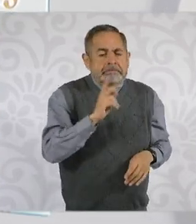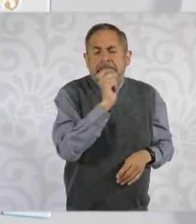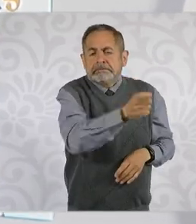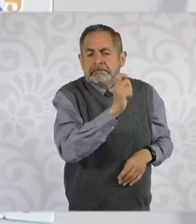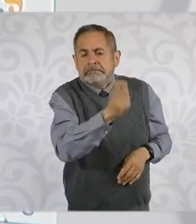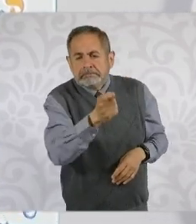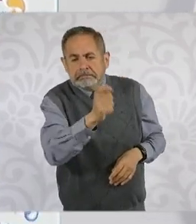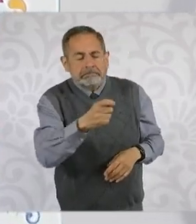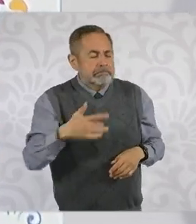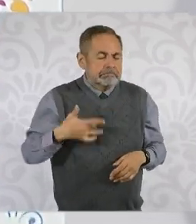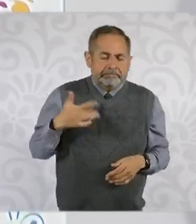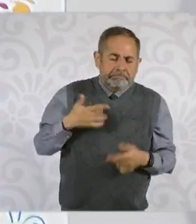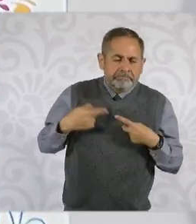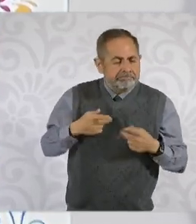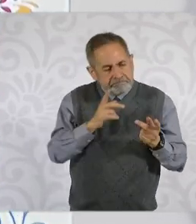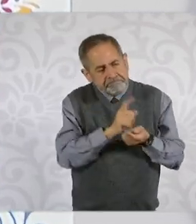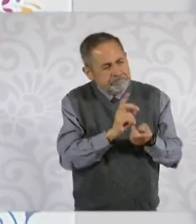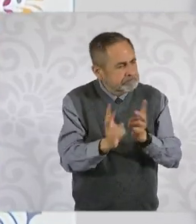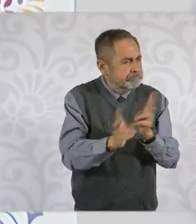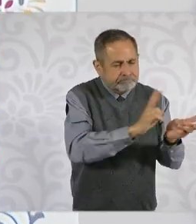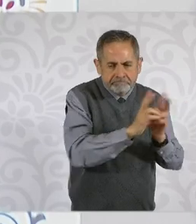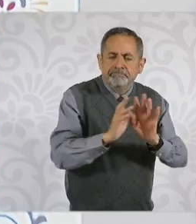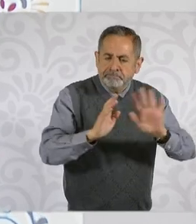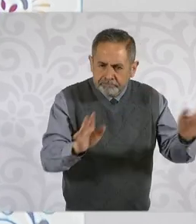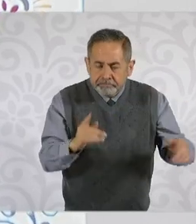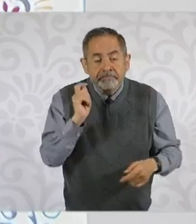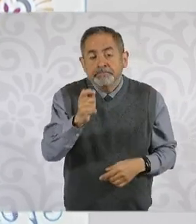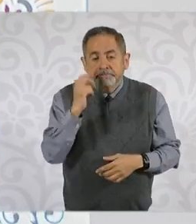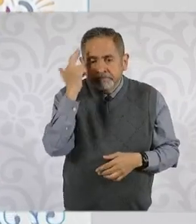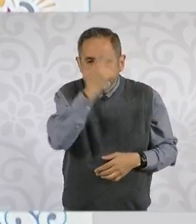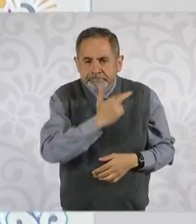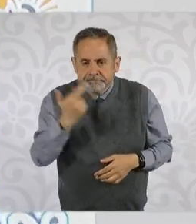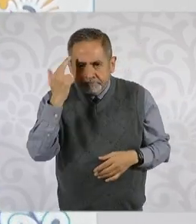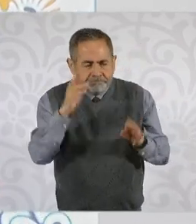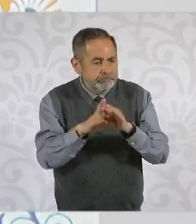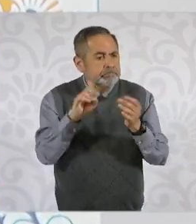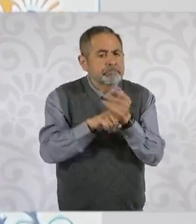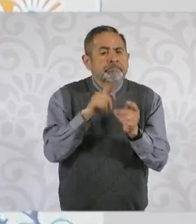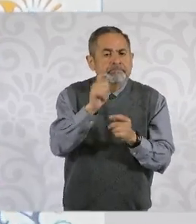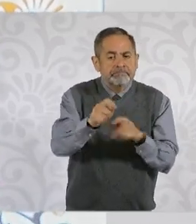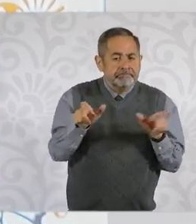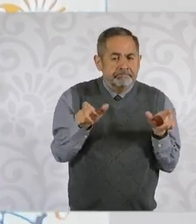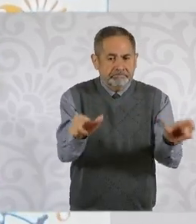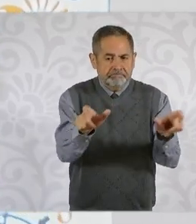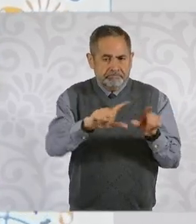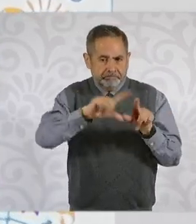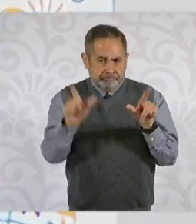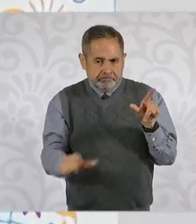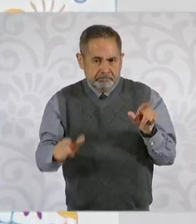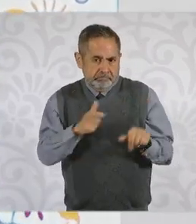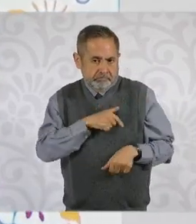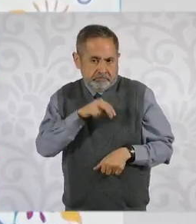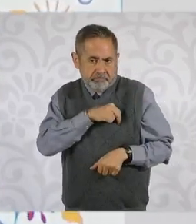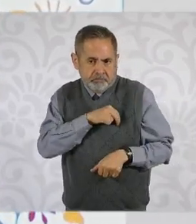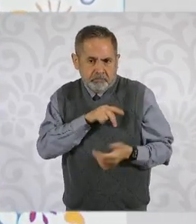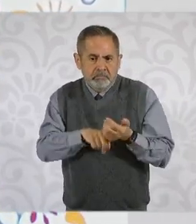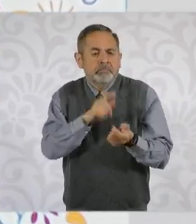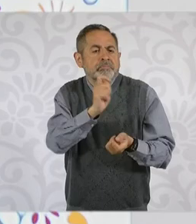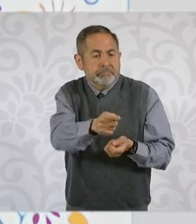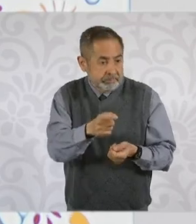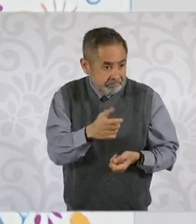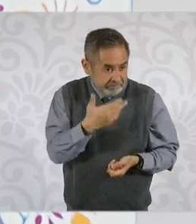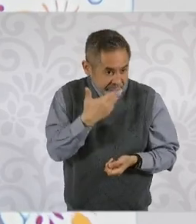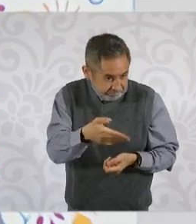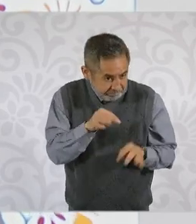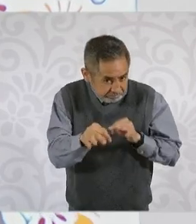ciudadanía. Pero el objetivo es revisar la operación de la Guardia y al mismo tiempo trabajar junto